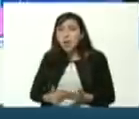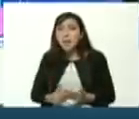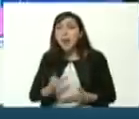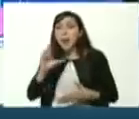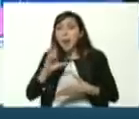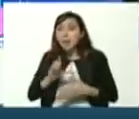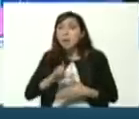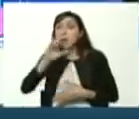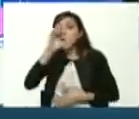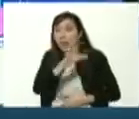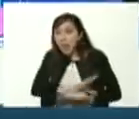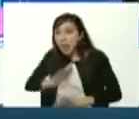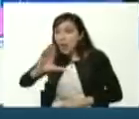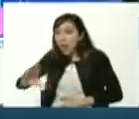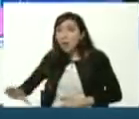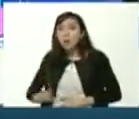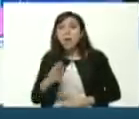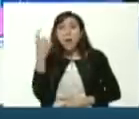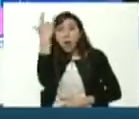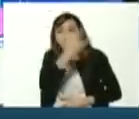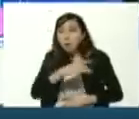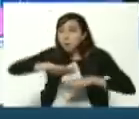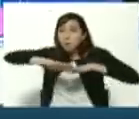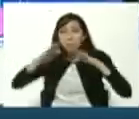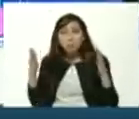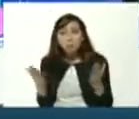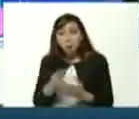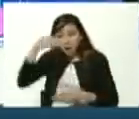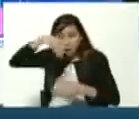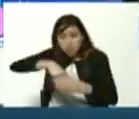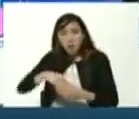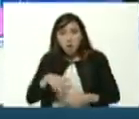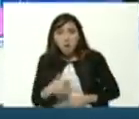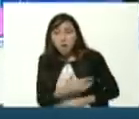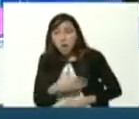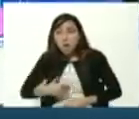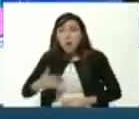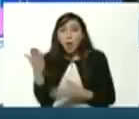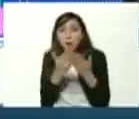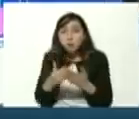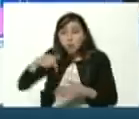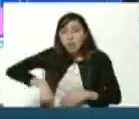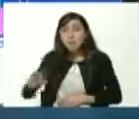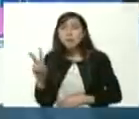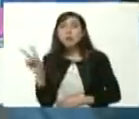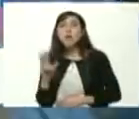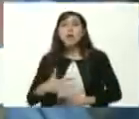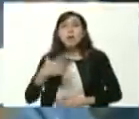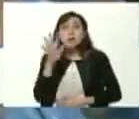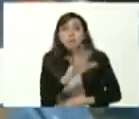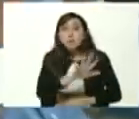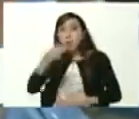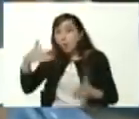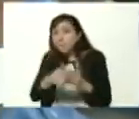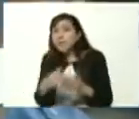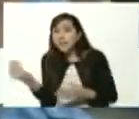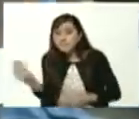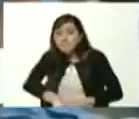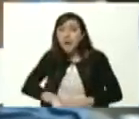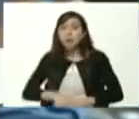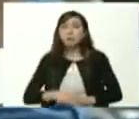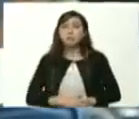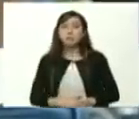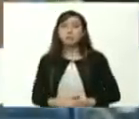Latina del Caribe de África y del mundo en Venezuela por lo menos 5 mil cupos más por lo menos 5 mil cupos